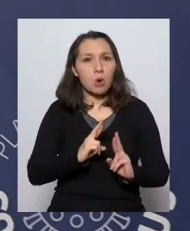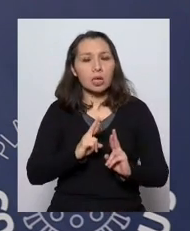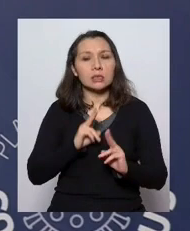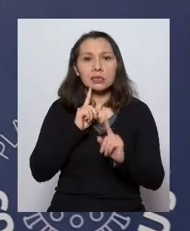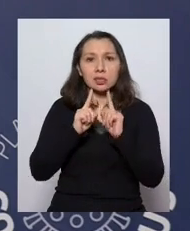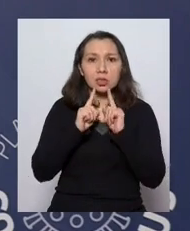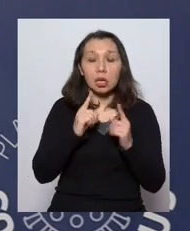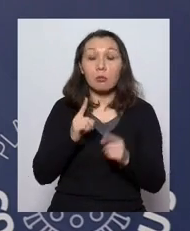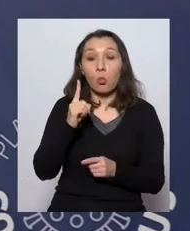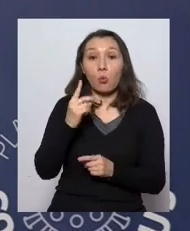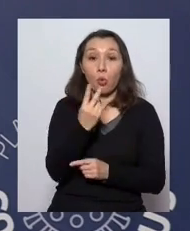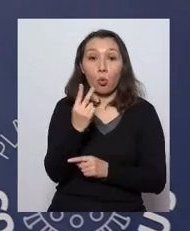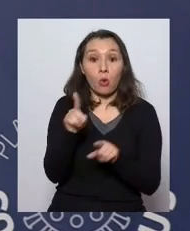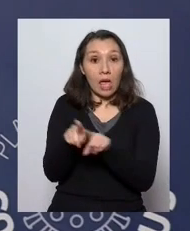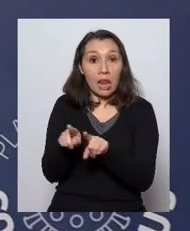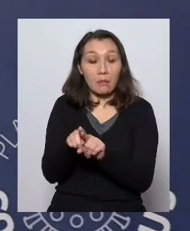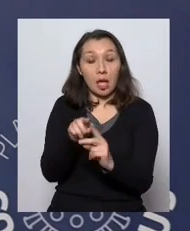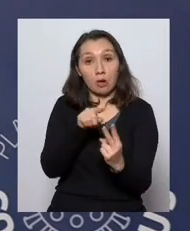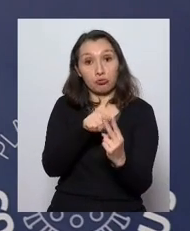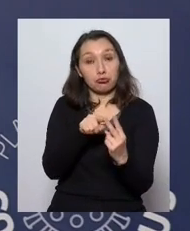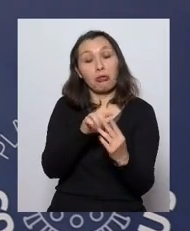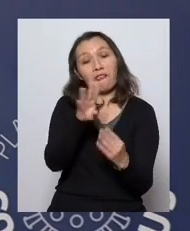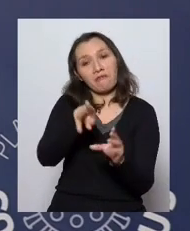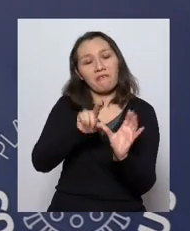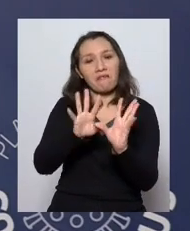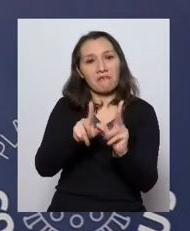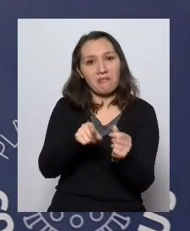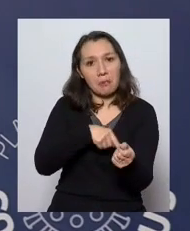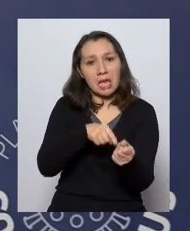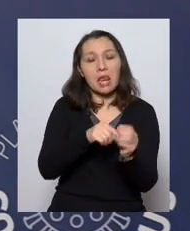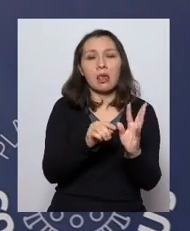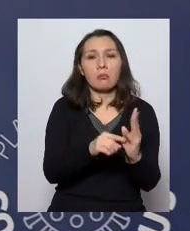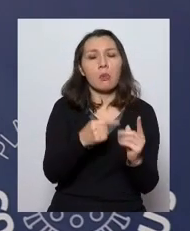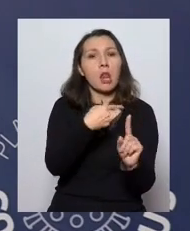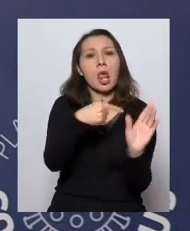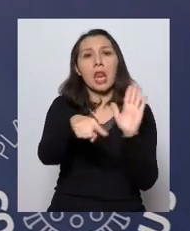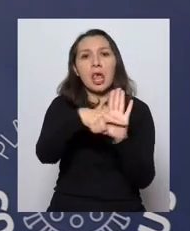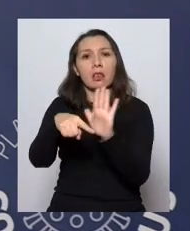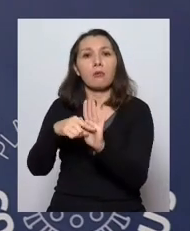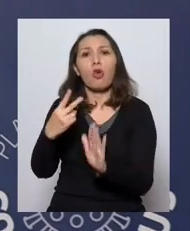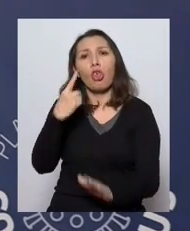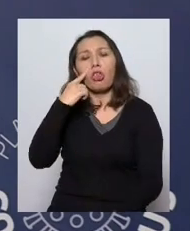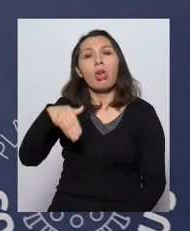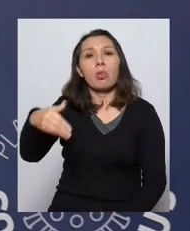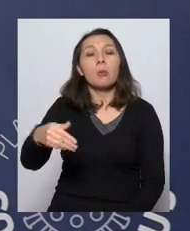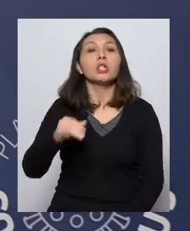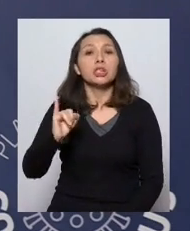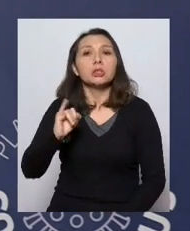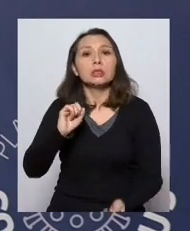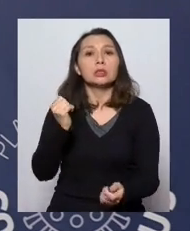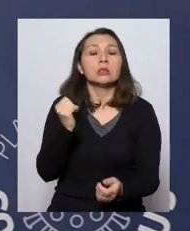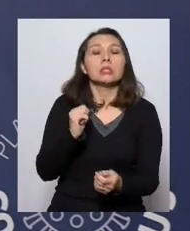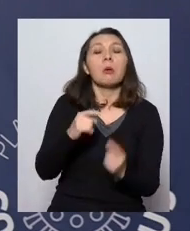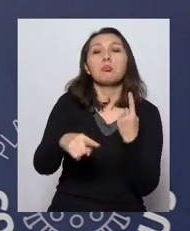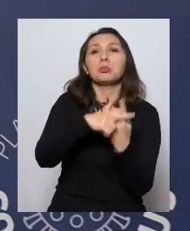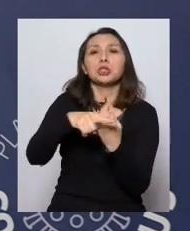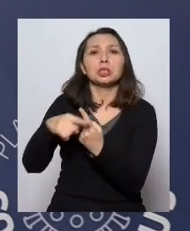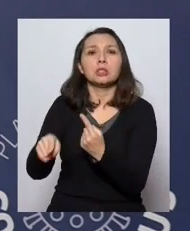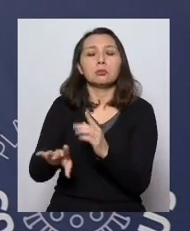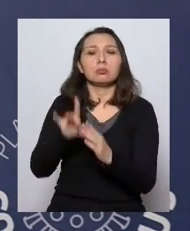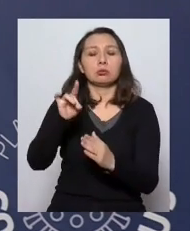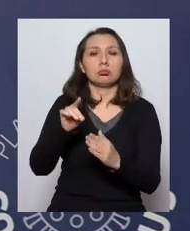de hecho a uno de los dos hermanos le entregaron un resultado negativo y dos días después le avisaron que fue positivo y al otro hermano le